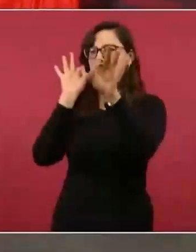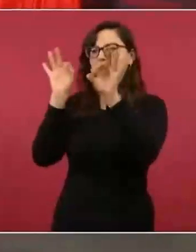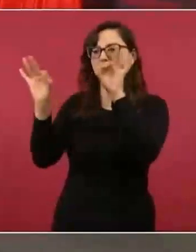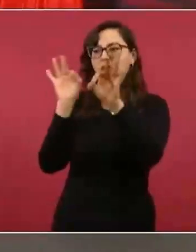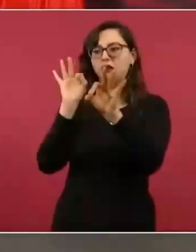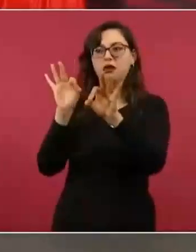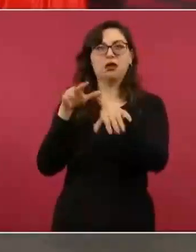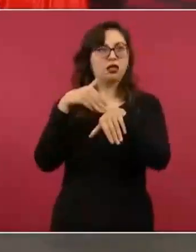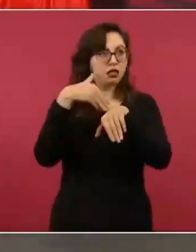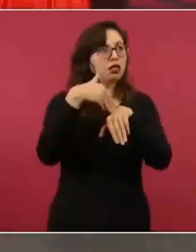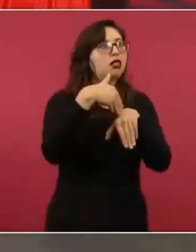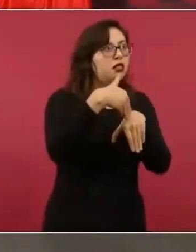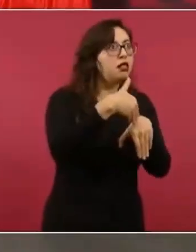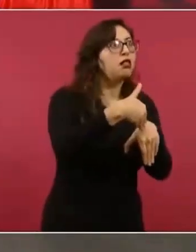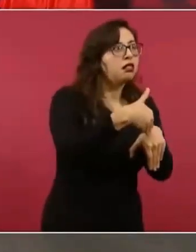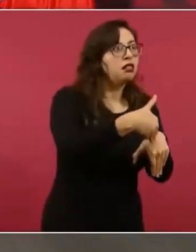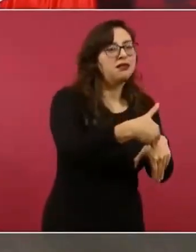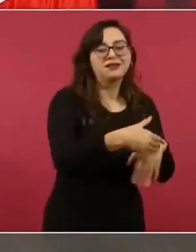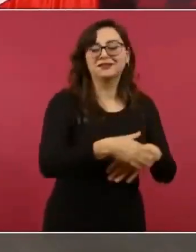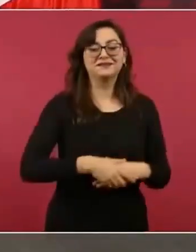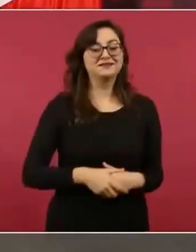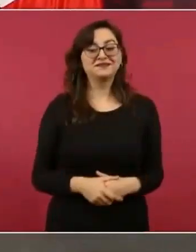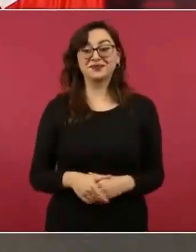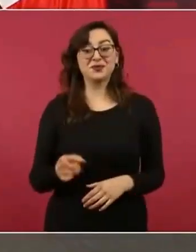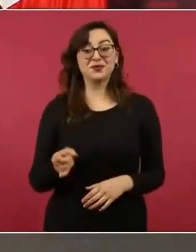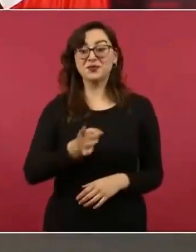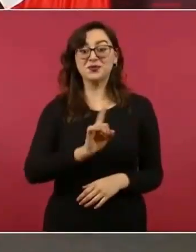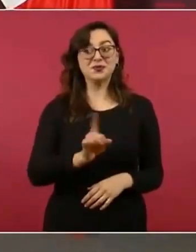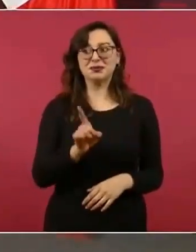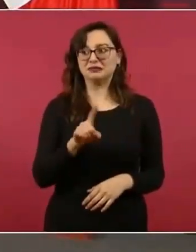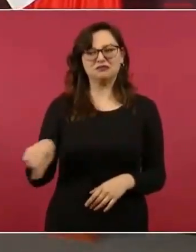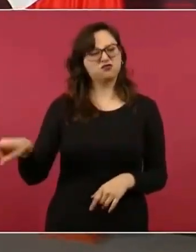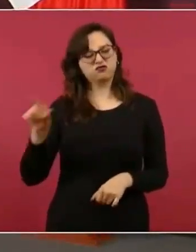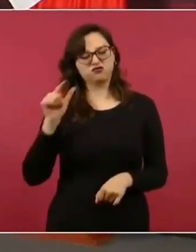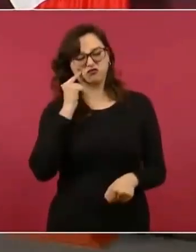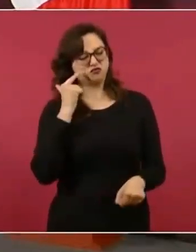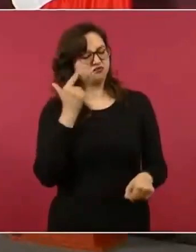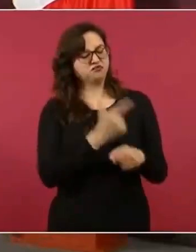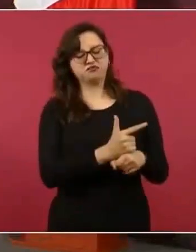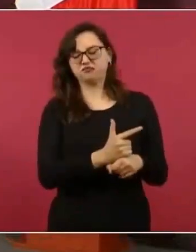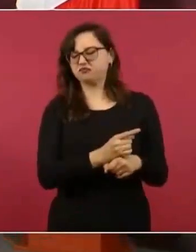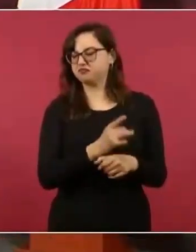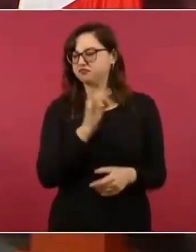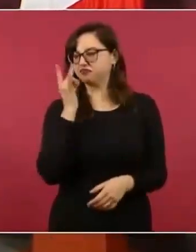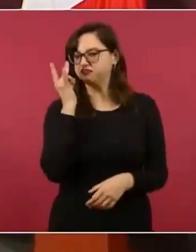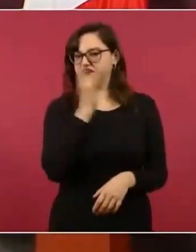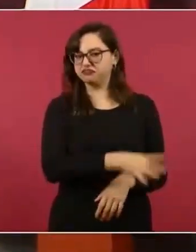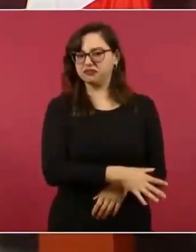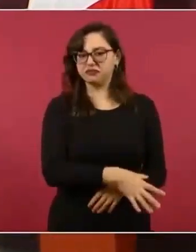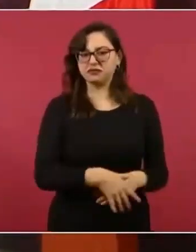Estaba yo viendo ayer, por ejemplo, un periodista del Universal,